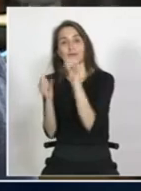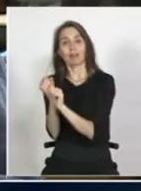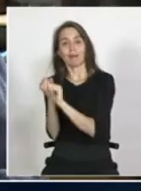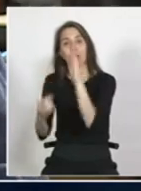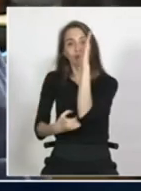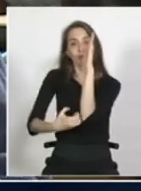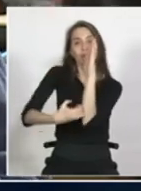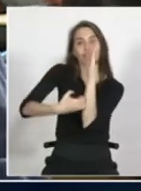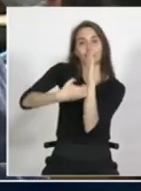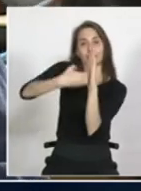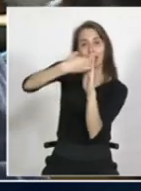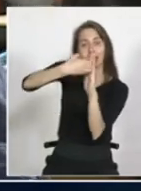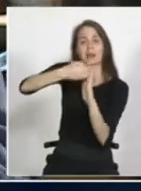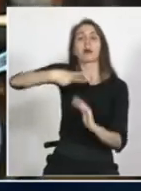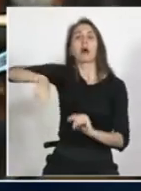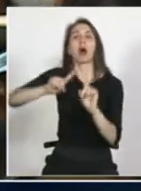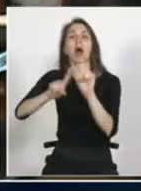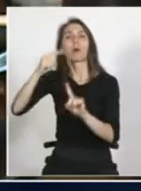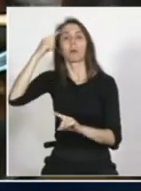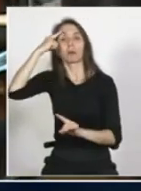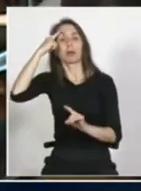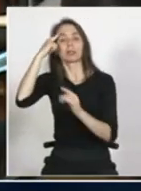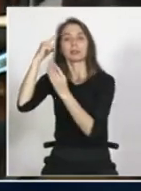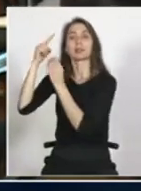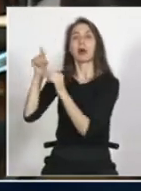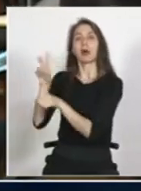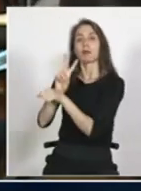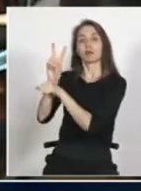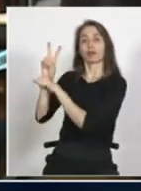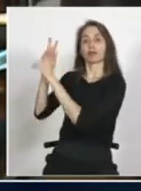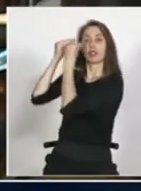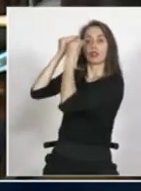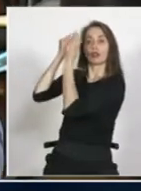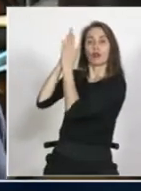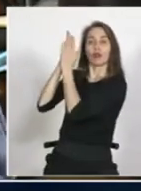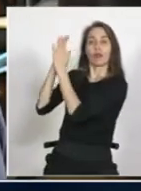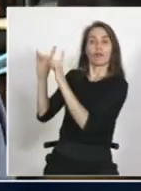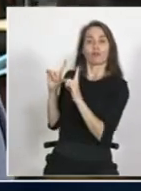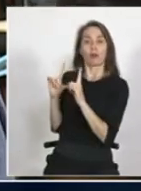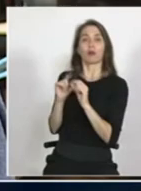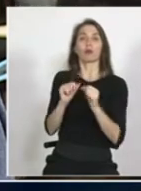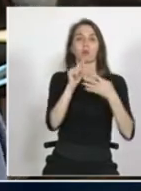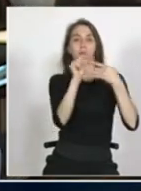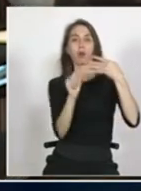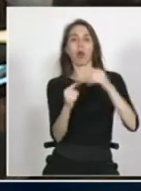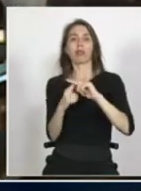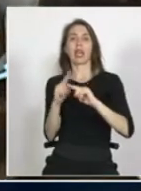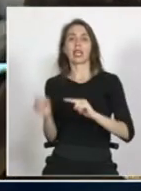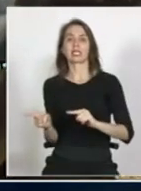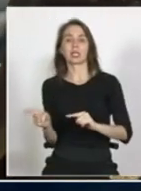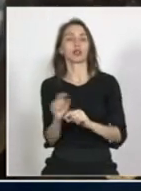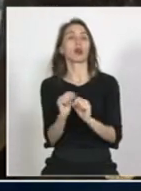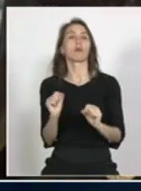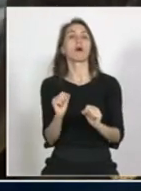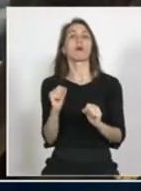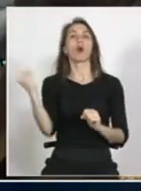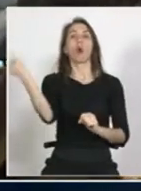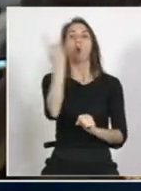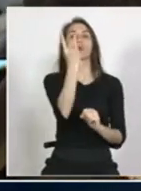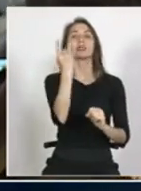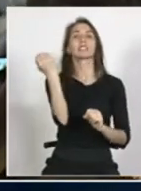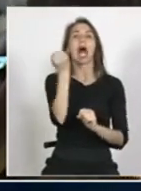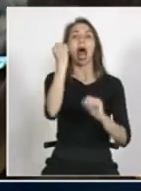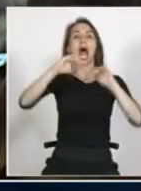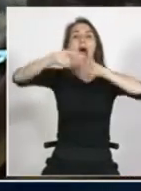pensaban que la formación de los docentes no podía ser exigible ciertas cosas porque eso era ámbito de la autonomía de las universidades